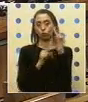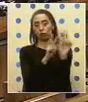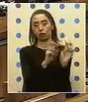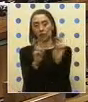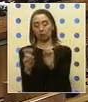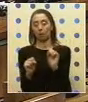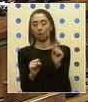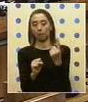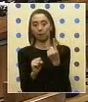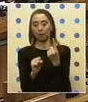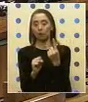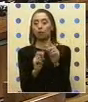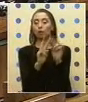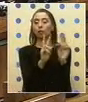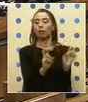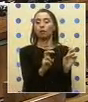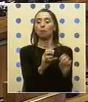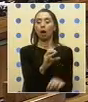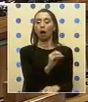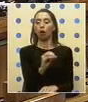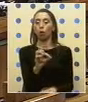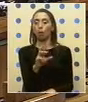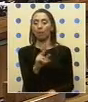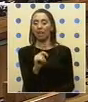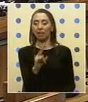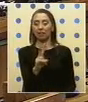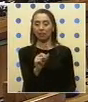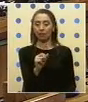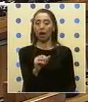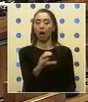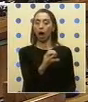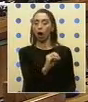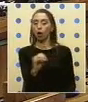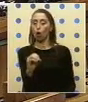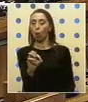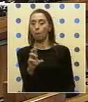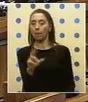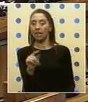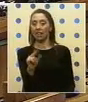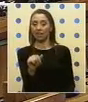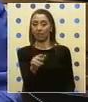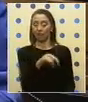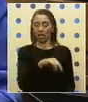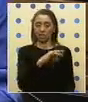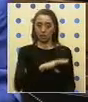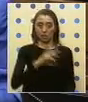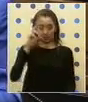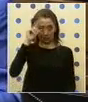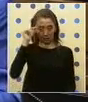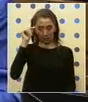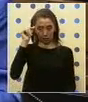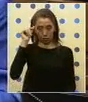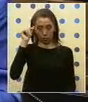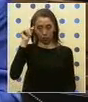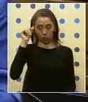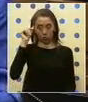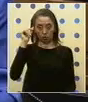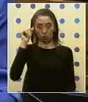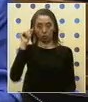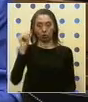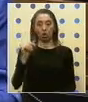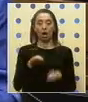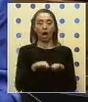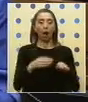El primero es sobre el tema de las cooperativas. Las cooperativas en nuestro país se crearon por un apoyo